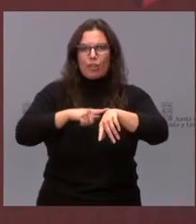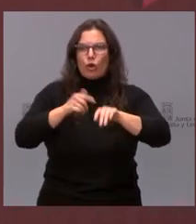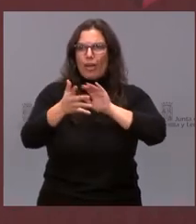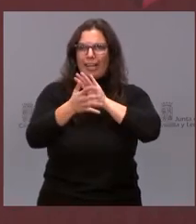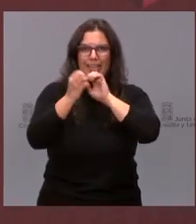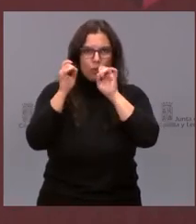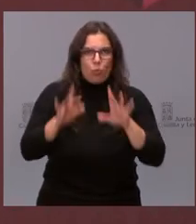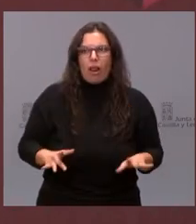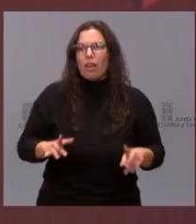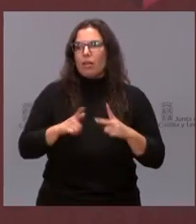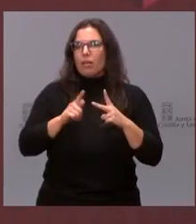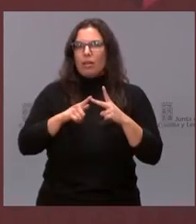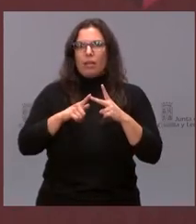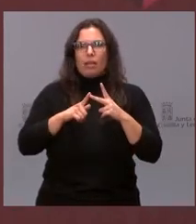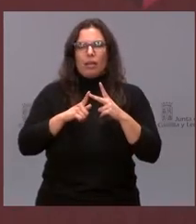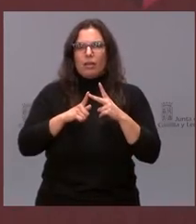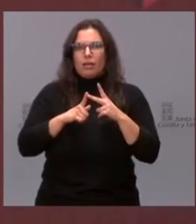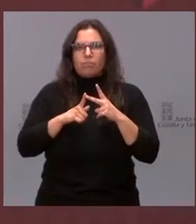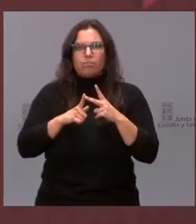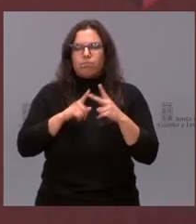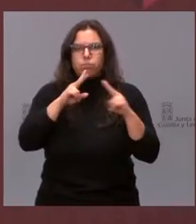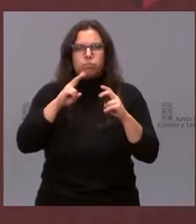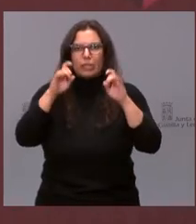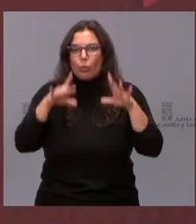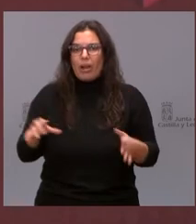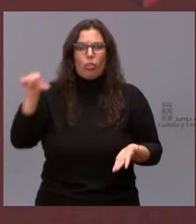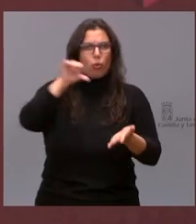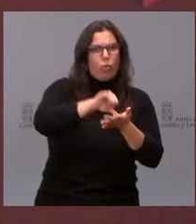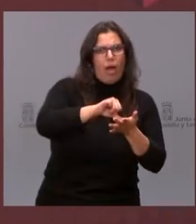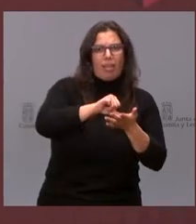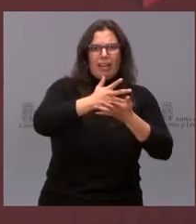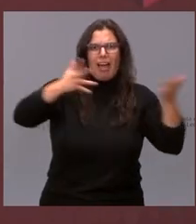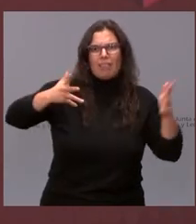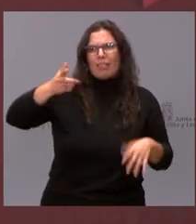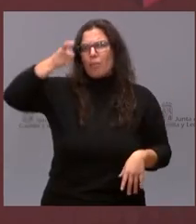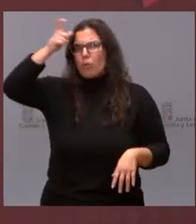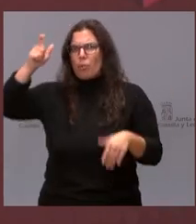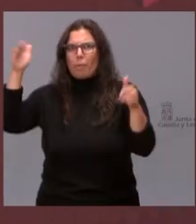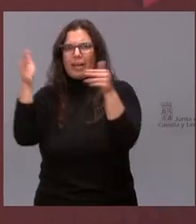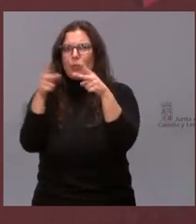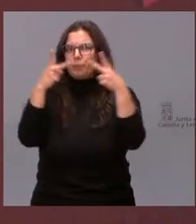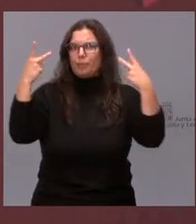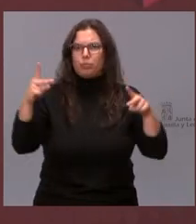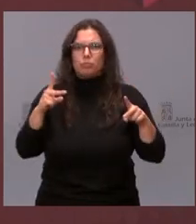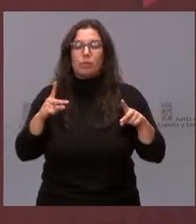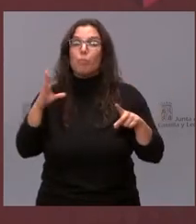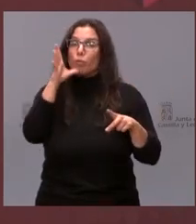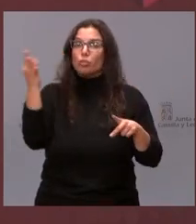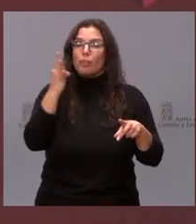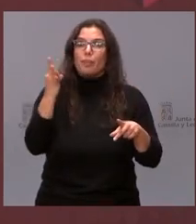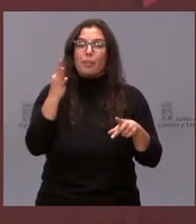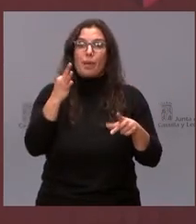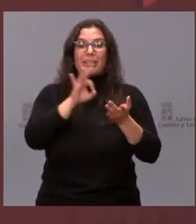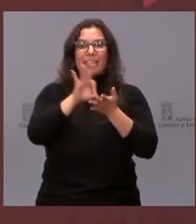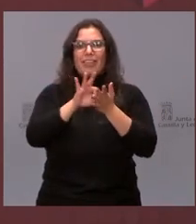en todas las provincias, en las grandes ciudades y en los pequeños ayuntamientos. Por eso hay que homogenizar los